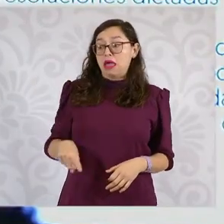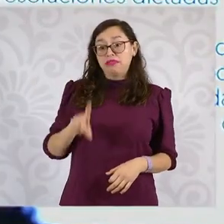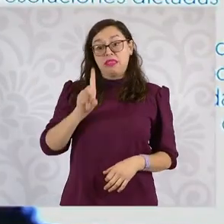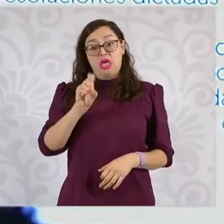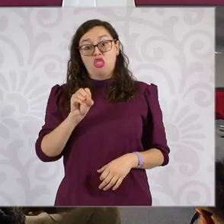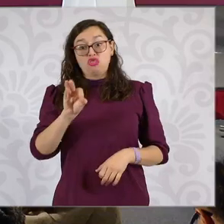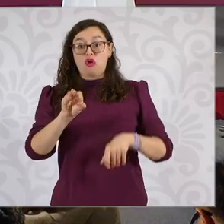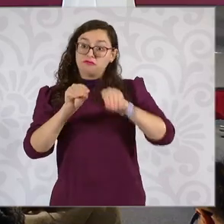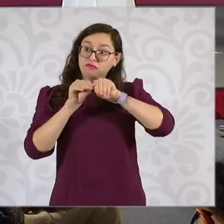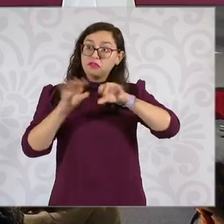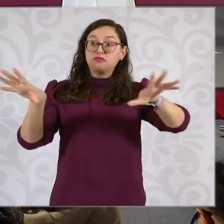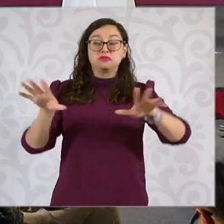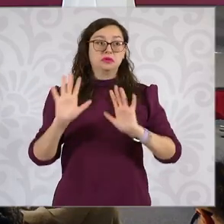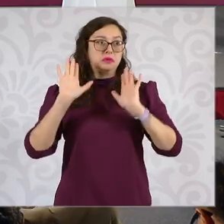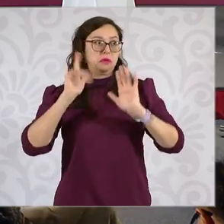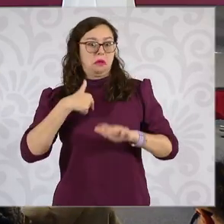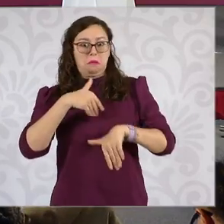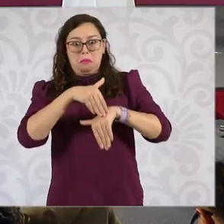Federación.